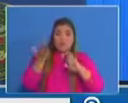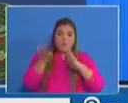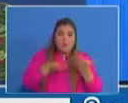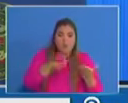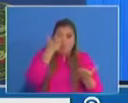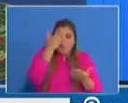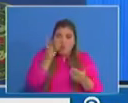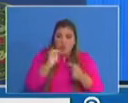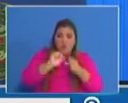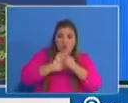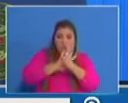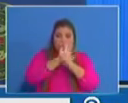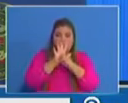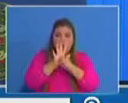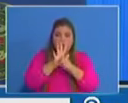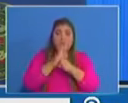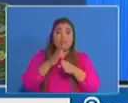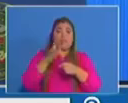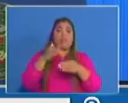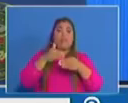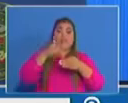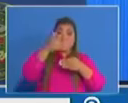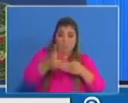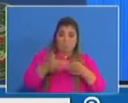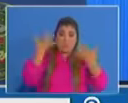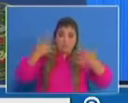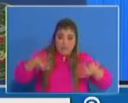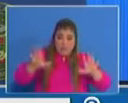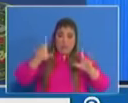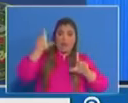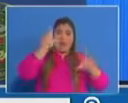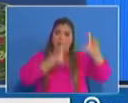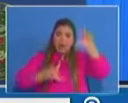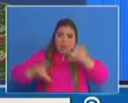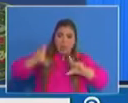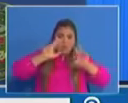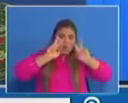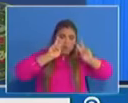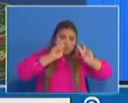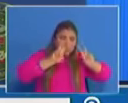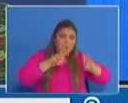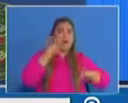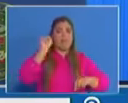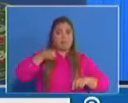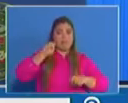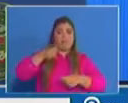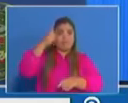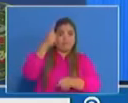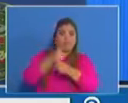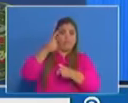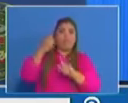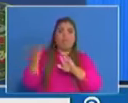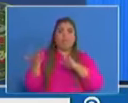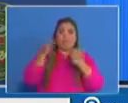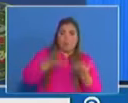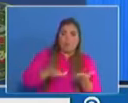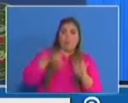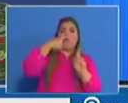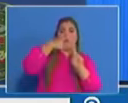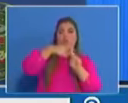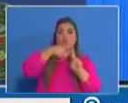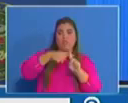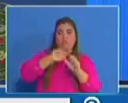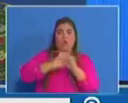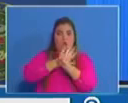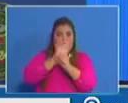a las cifras del día como defunciones por COVID. Para el día de